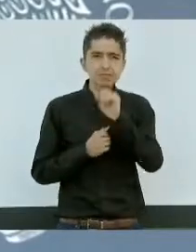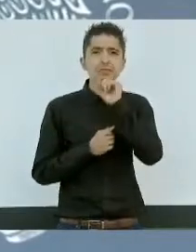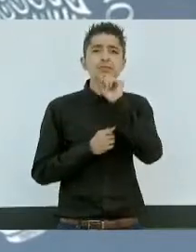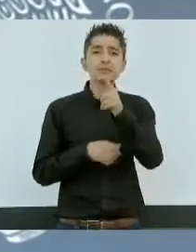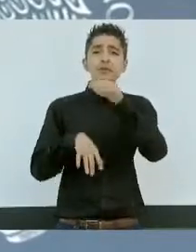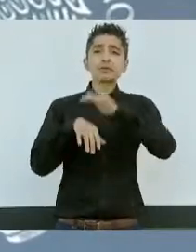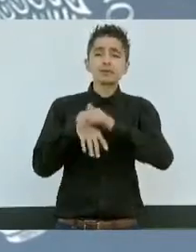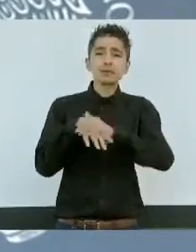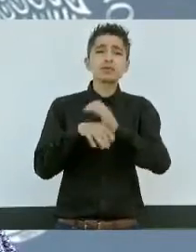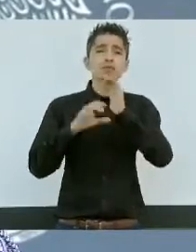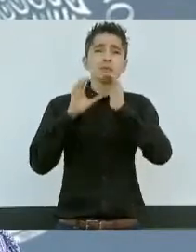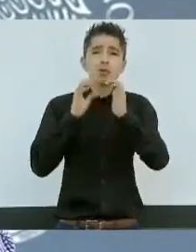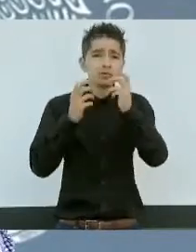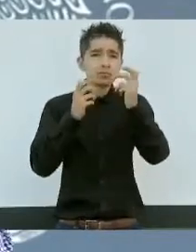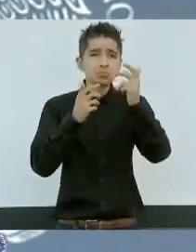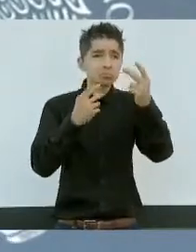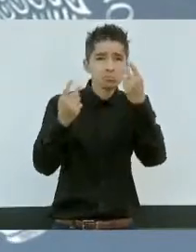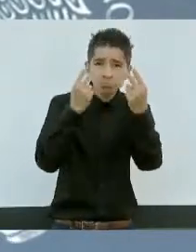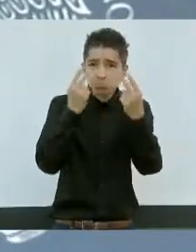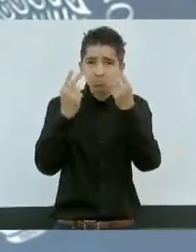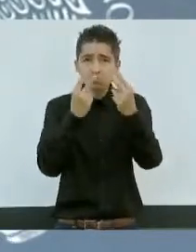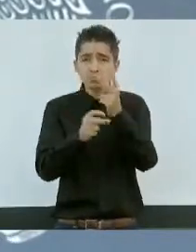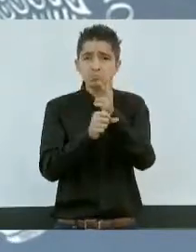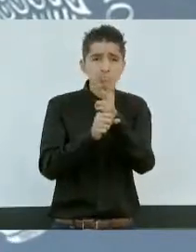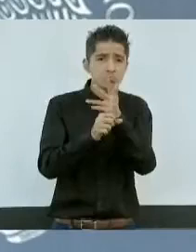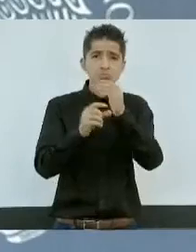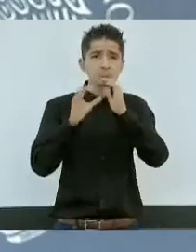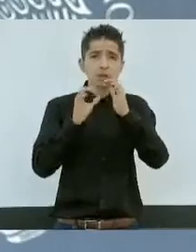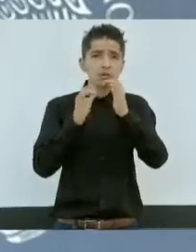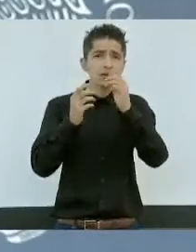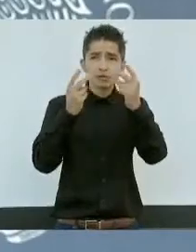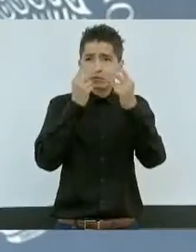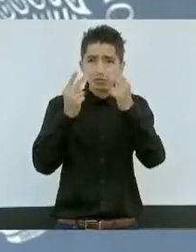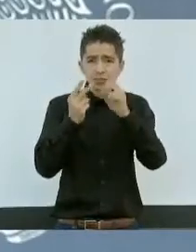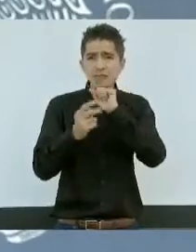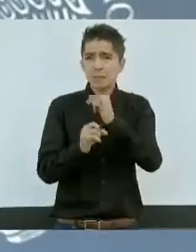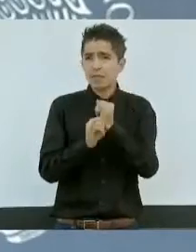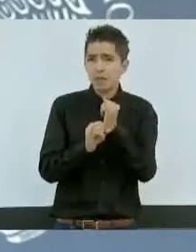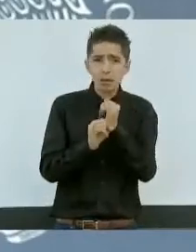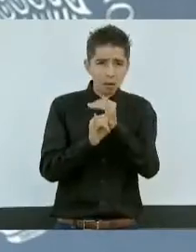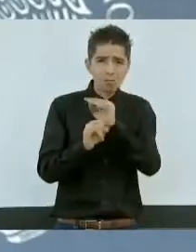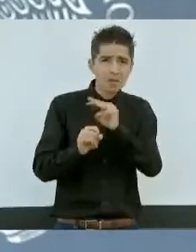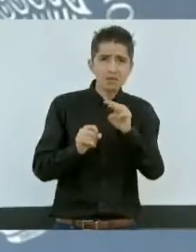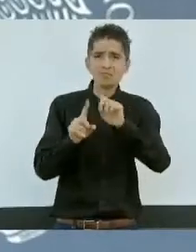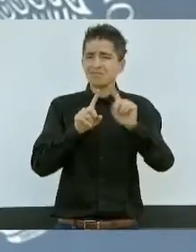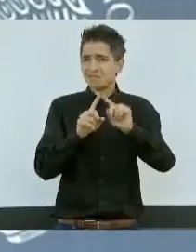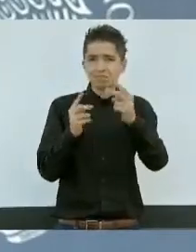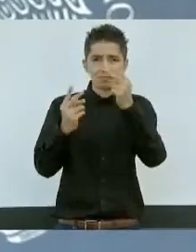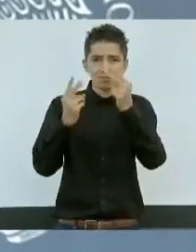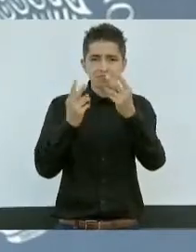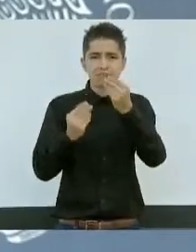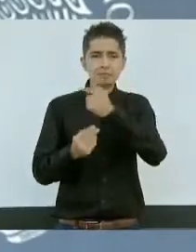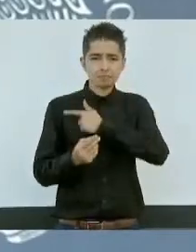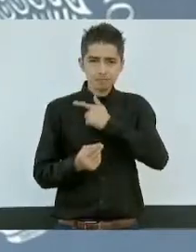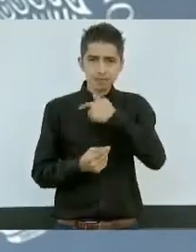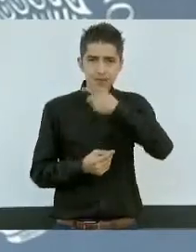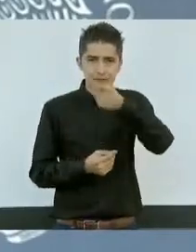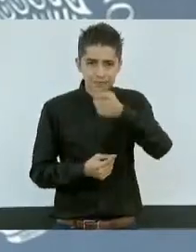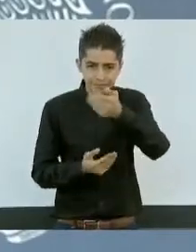de los medios, a quienes nos ven a través de los mecanismos virtuales, les saludamos con mucho gusto.